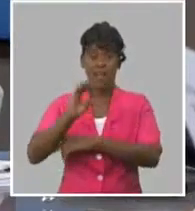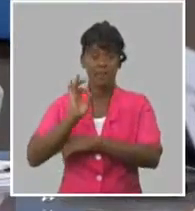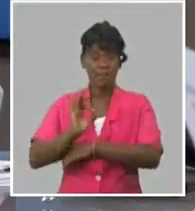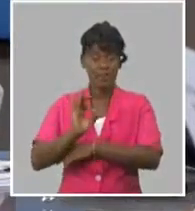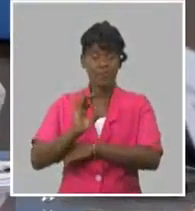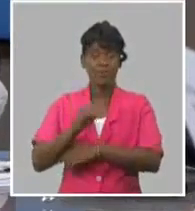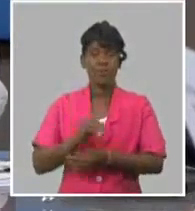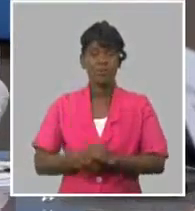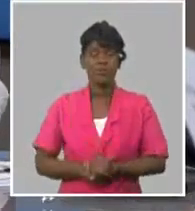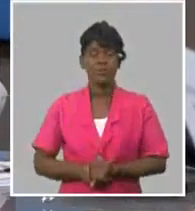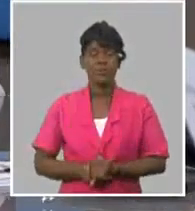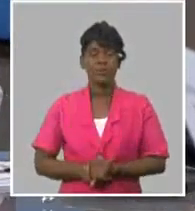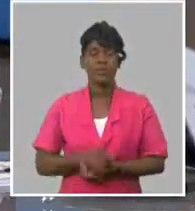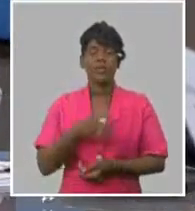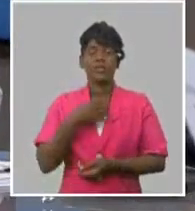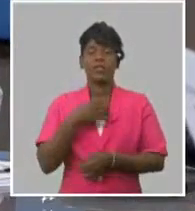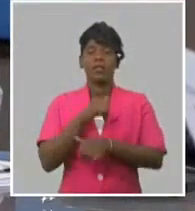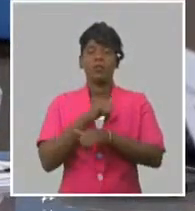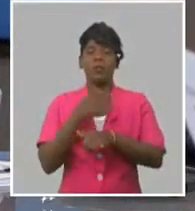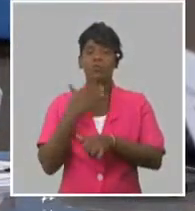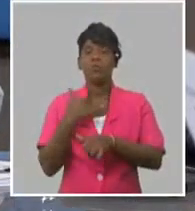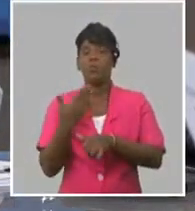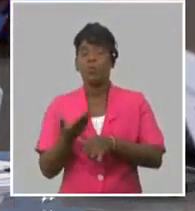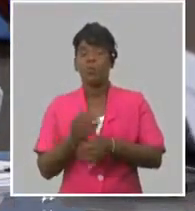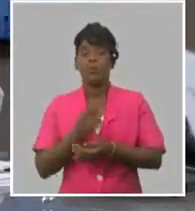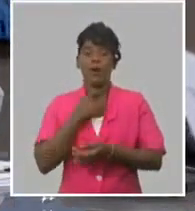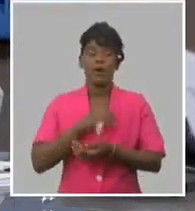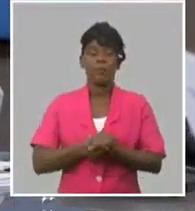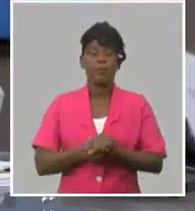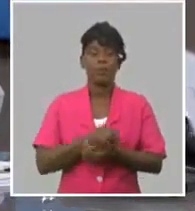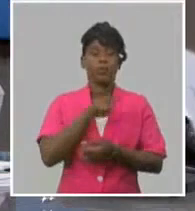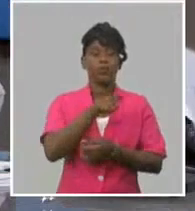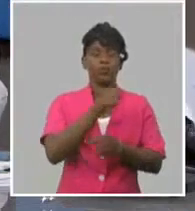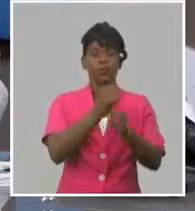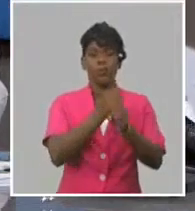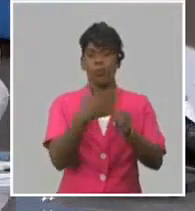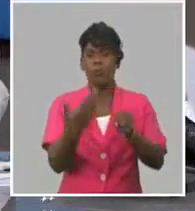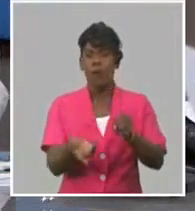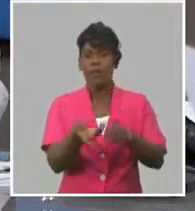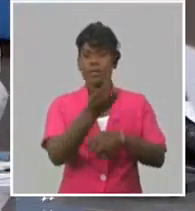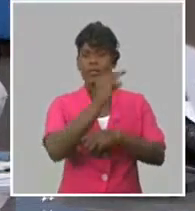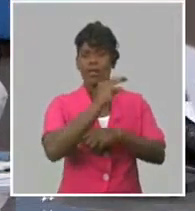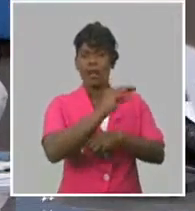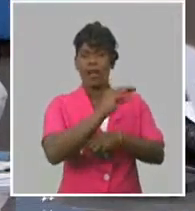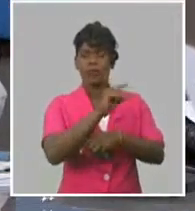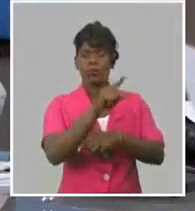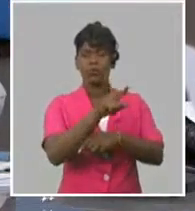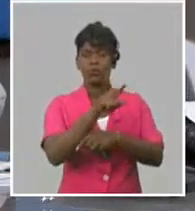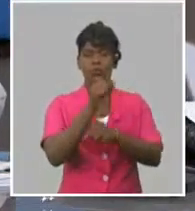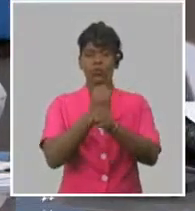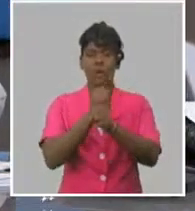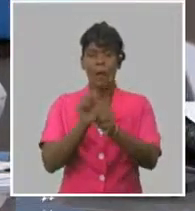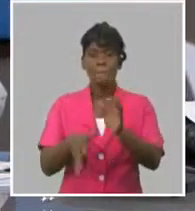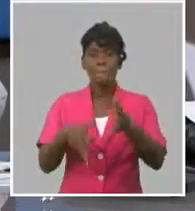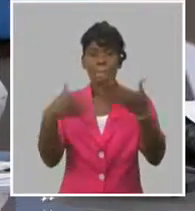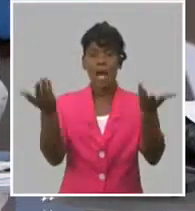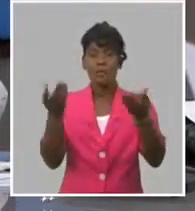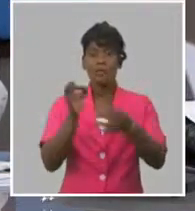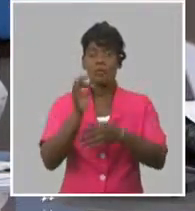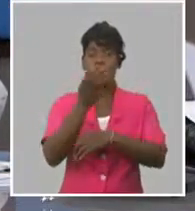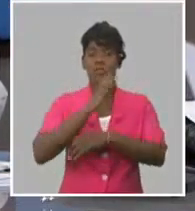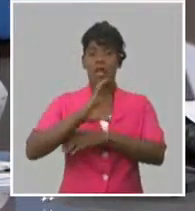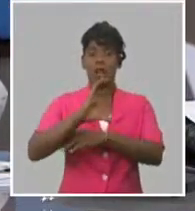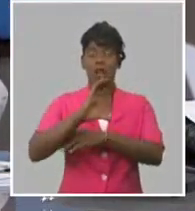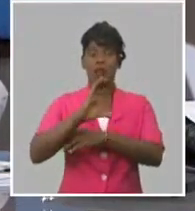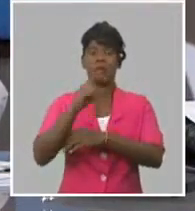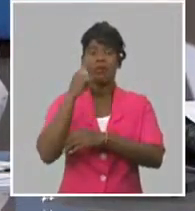en términos de capacidad de compra del salario y en términos de que hay un gran principio, que